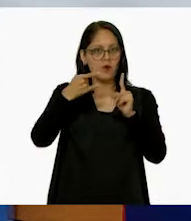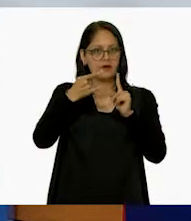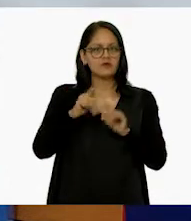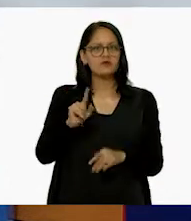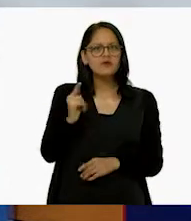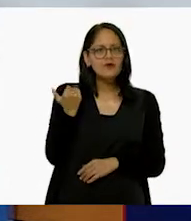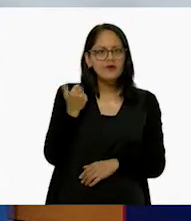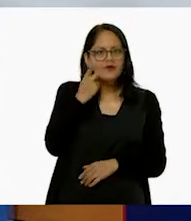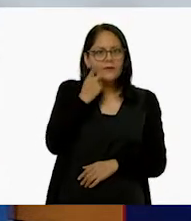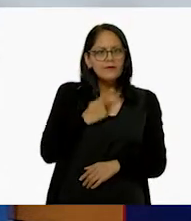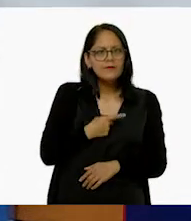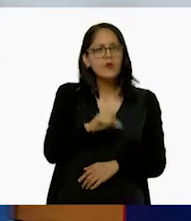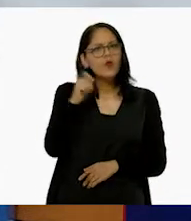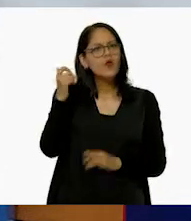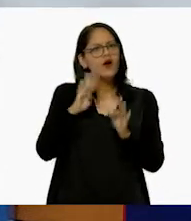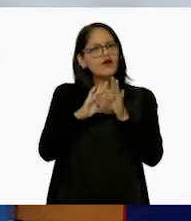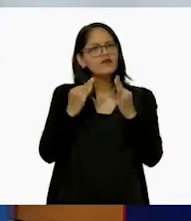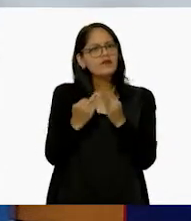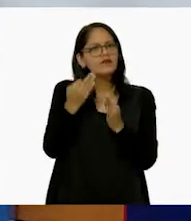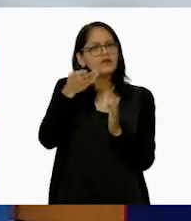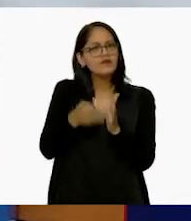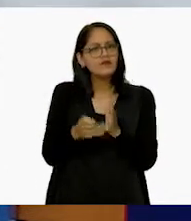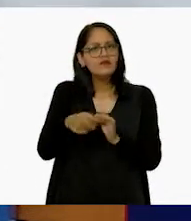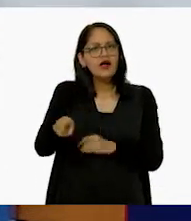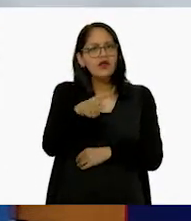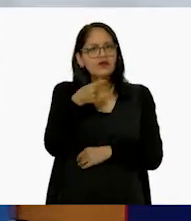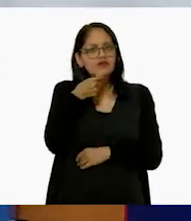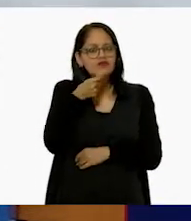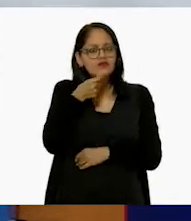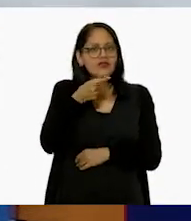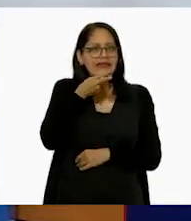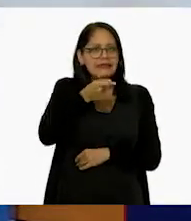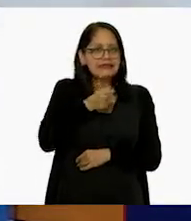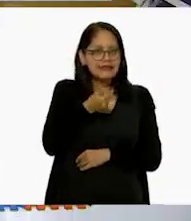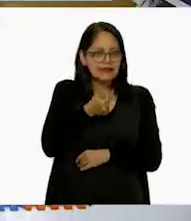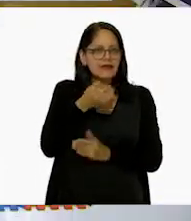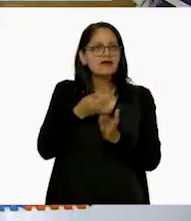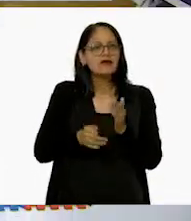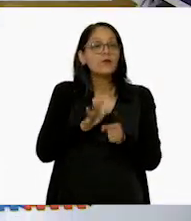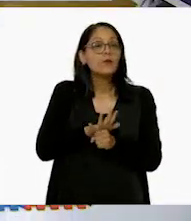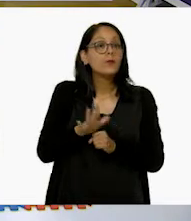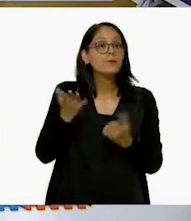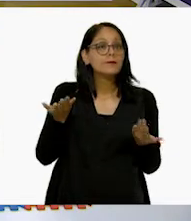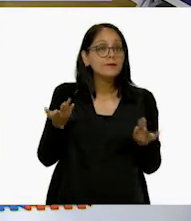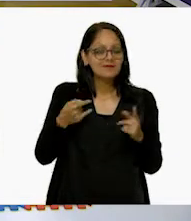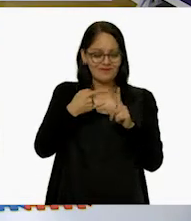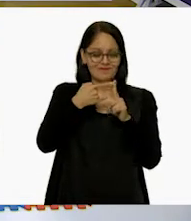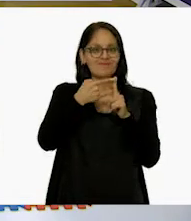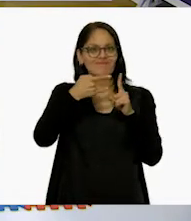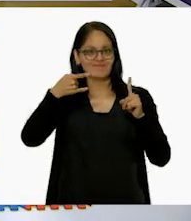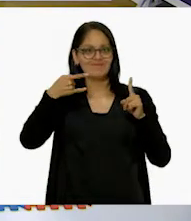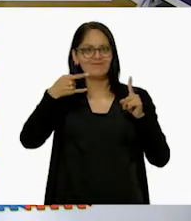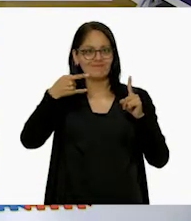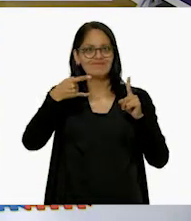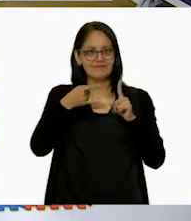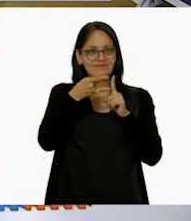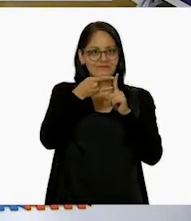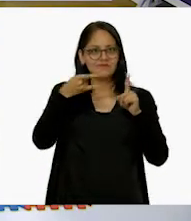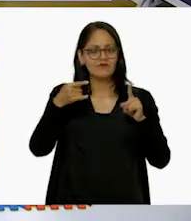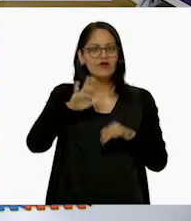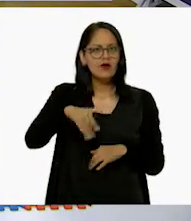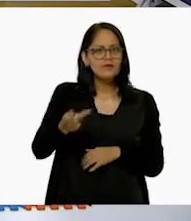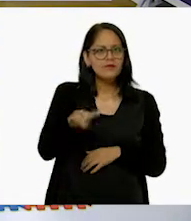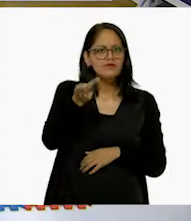mencionabas una figura que nos hacía falta que los niños no mencionaron. ¿Qué era el...? El rectángulo. El rectángulo. Una